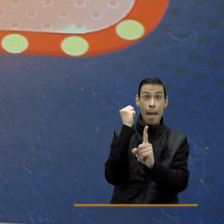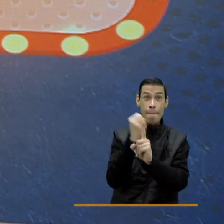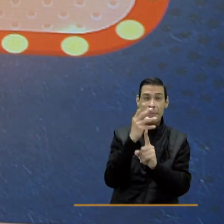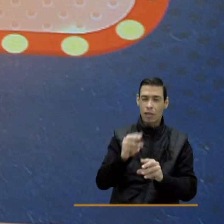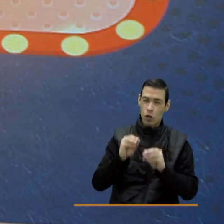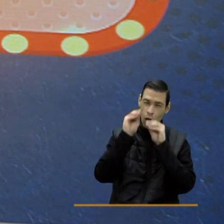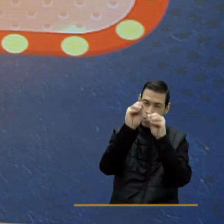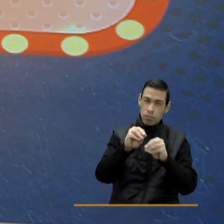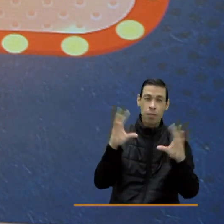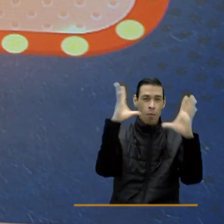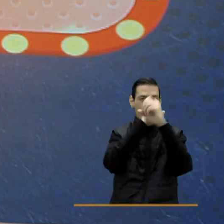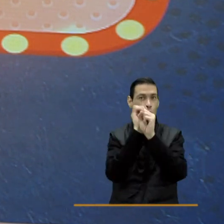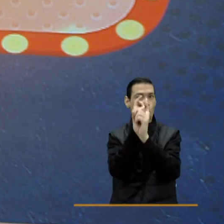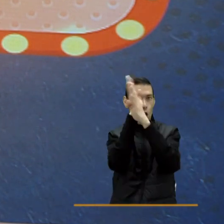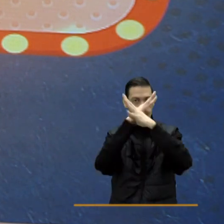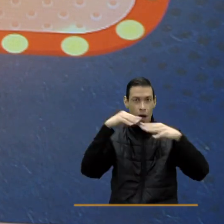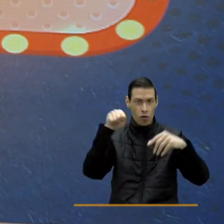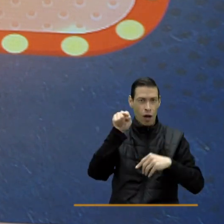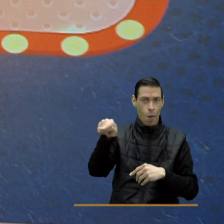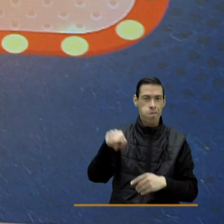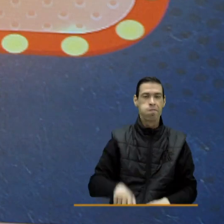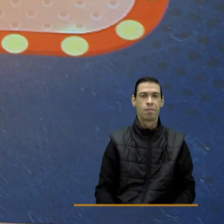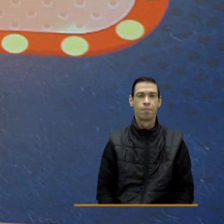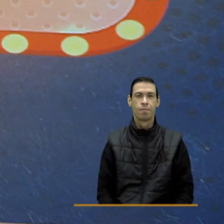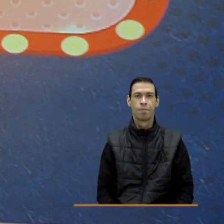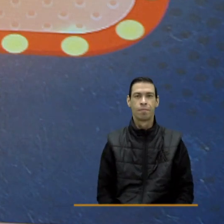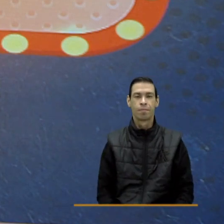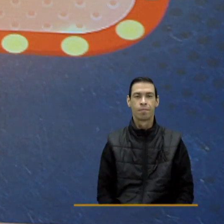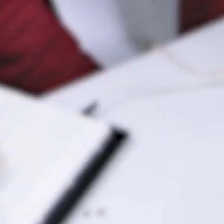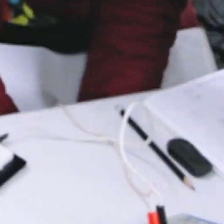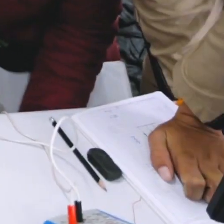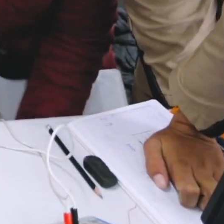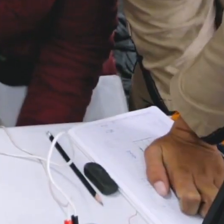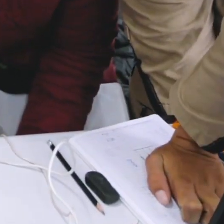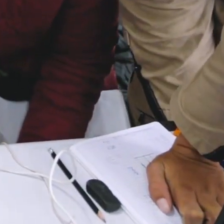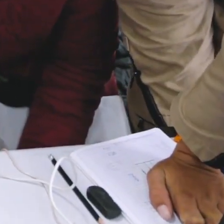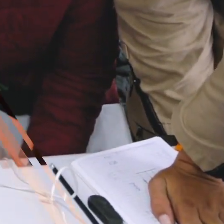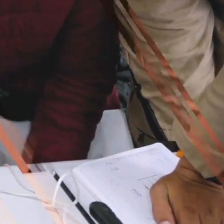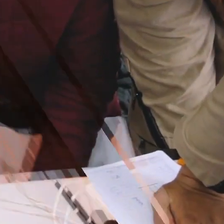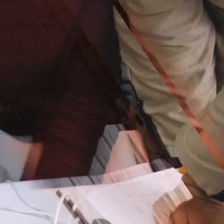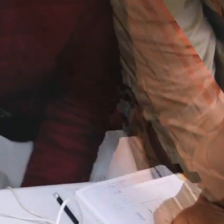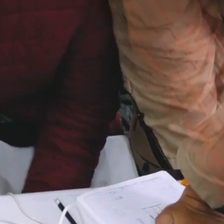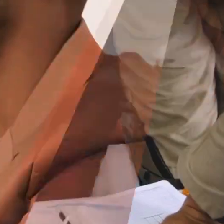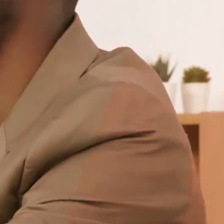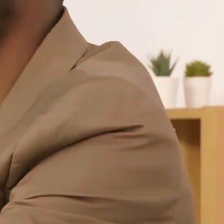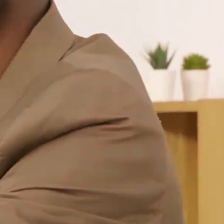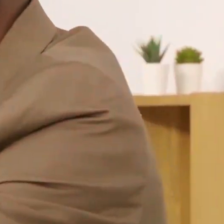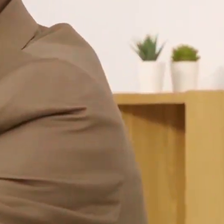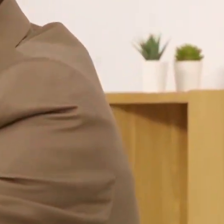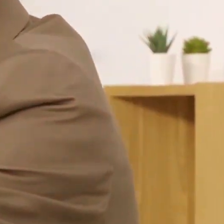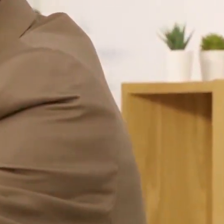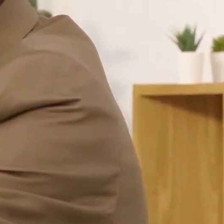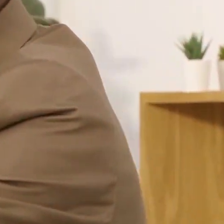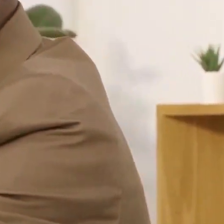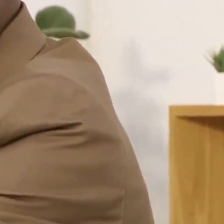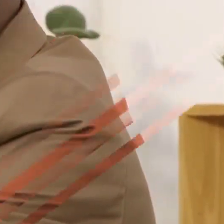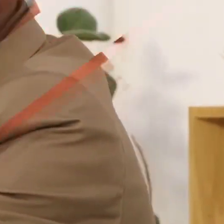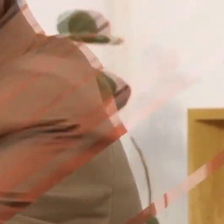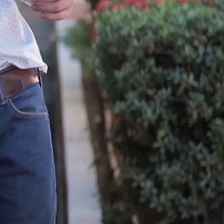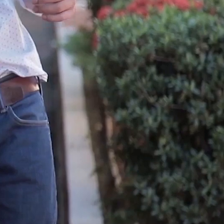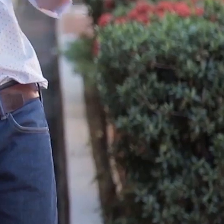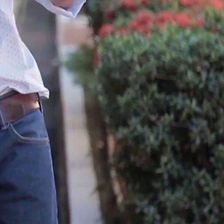de la formación nocturna y madrugada en esta zona del país. Adelante. Un espacio para la